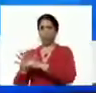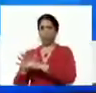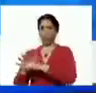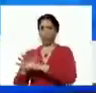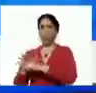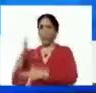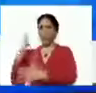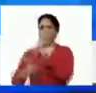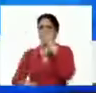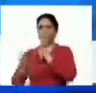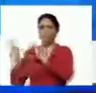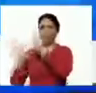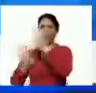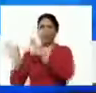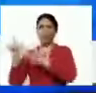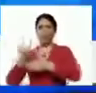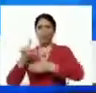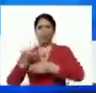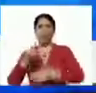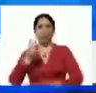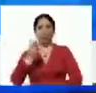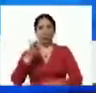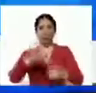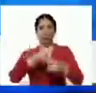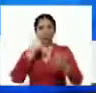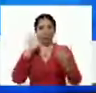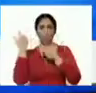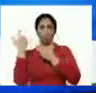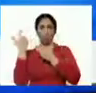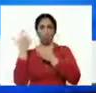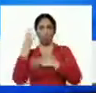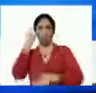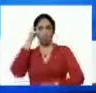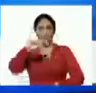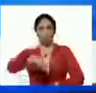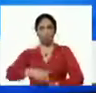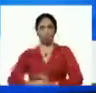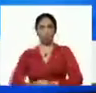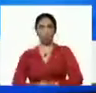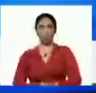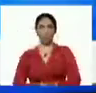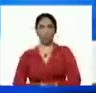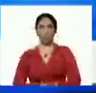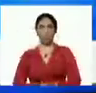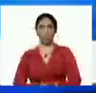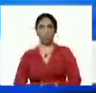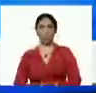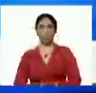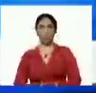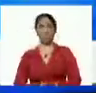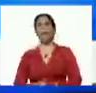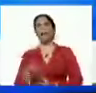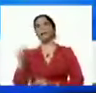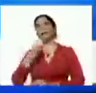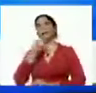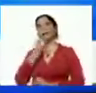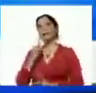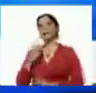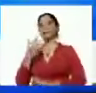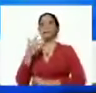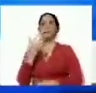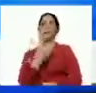Son casos de esos países. Dice, aquí tengo los datos. El día de hoy, ah, sí, ellos sacan 39,